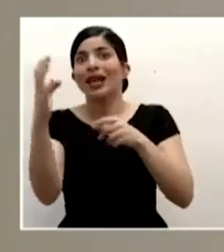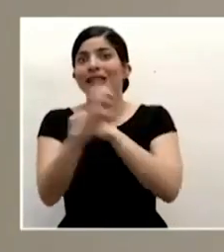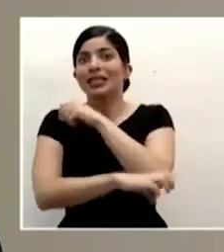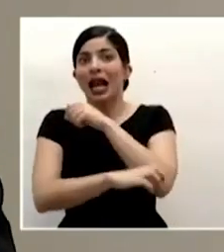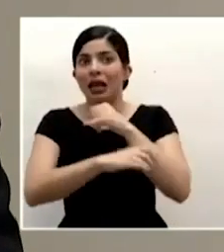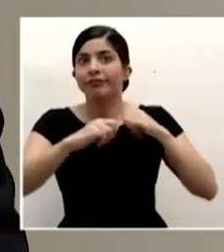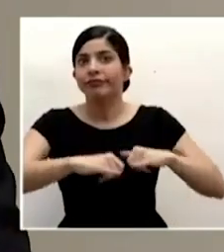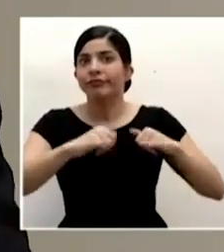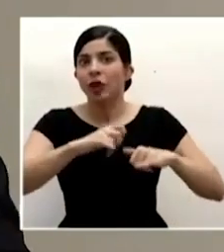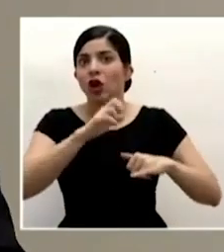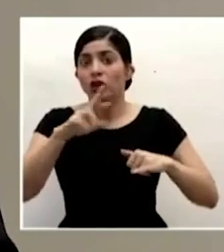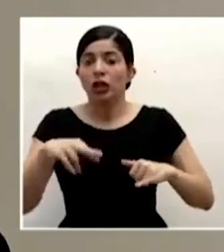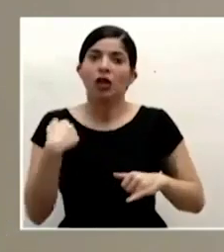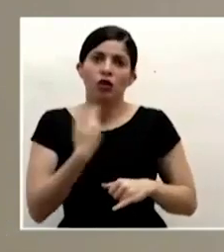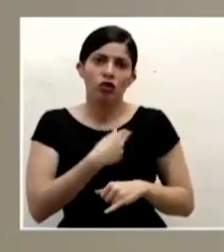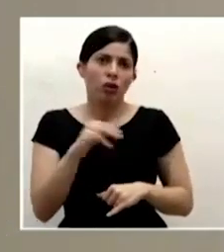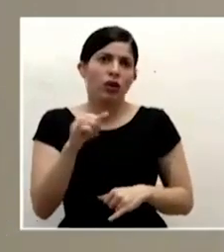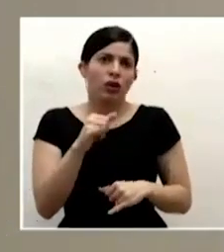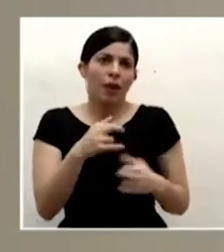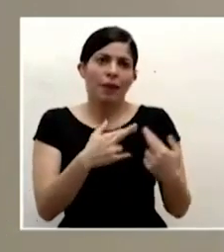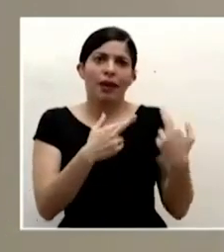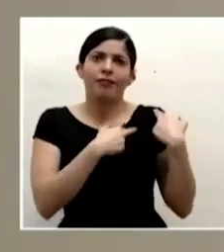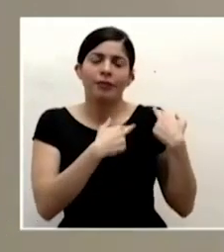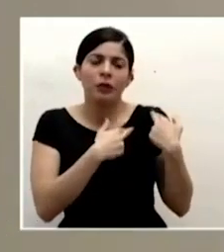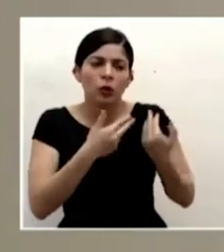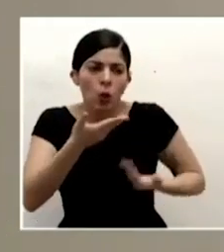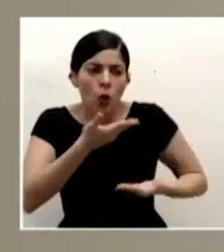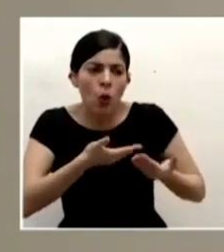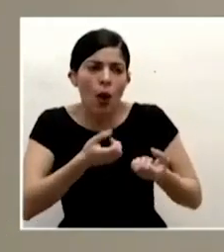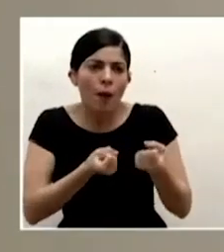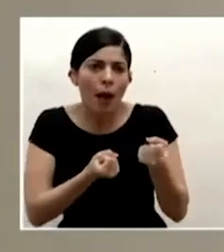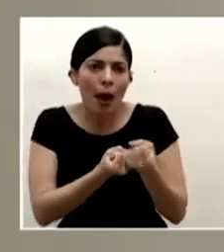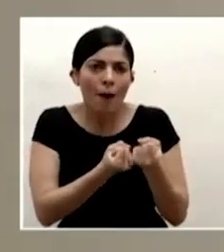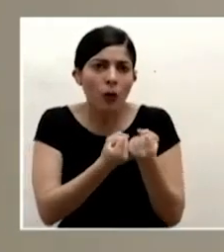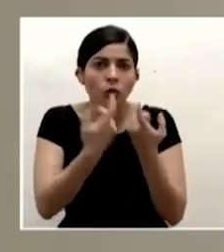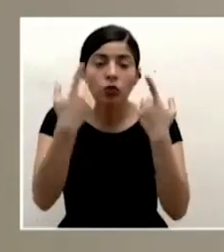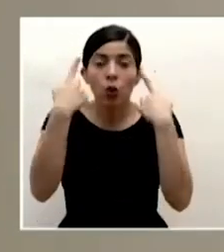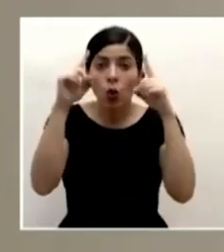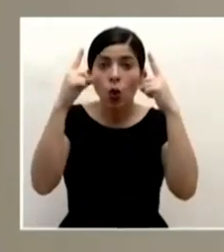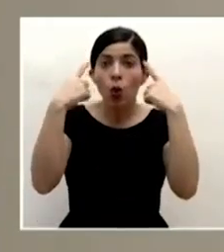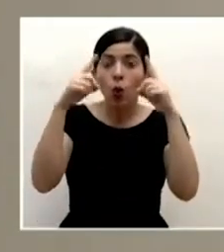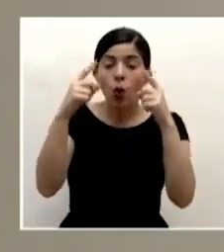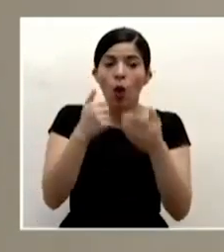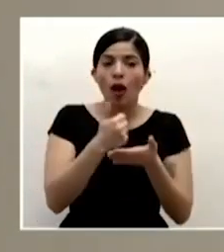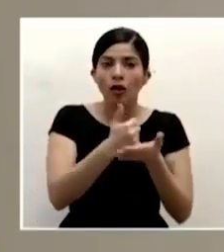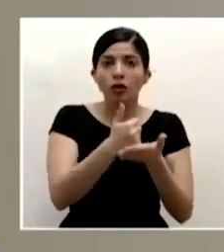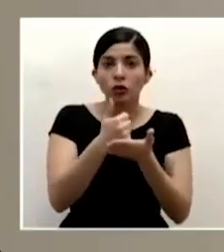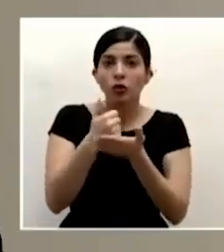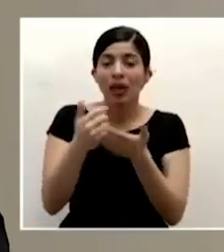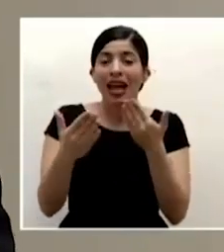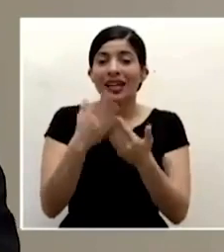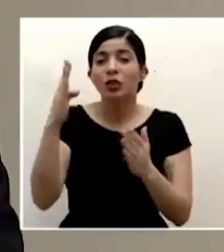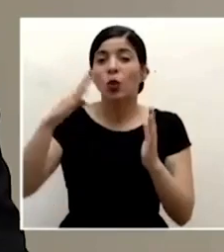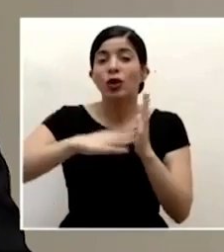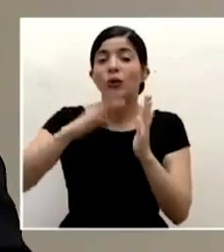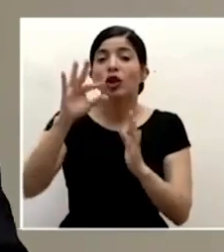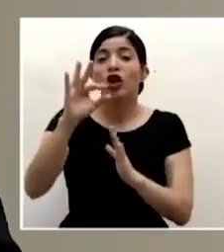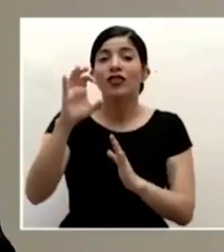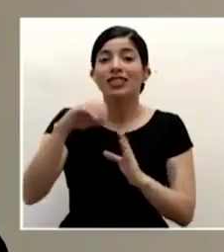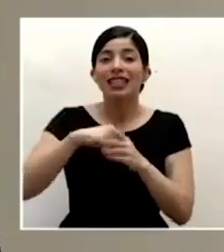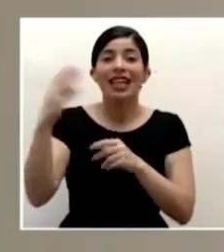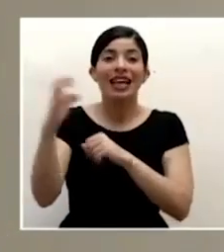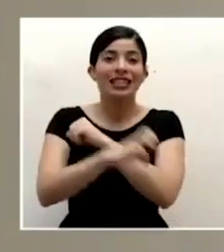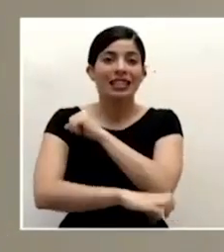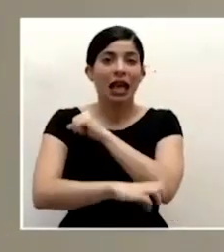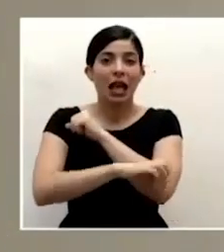obligación darles colaboración y asistencia y hemos logrado también asistir a cerca de 4 mil 900 extranjeros para que puedan